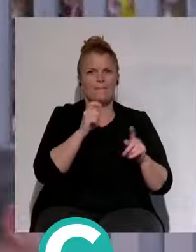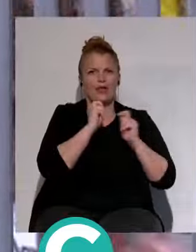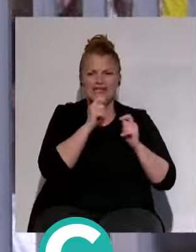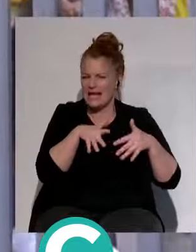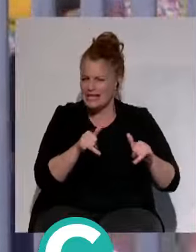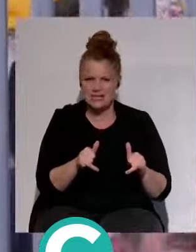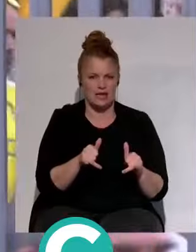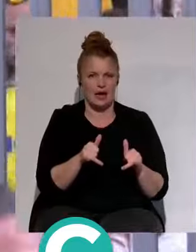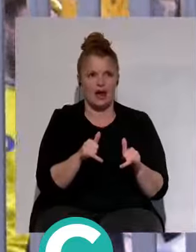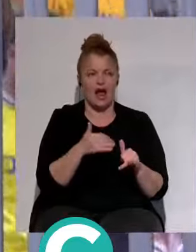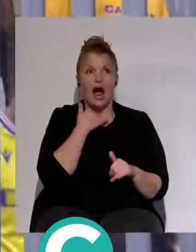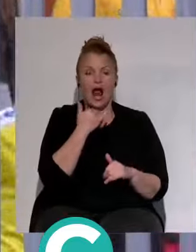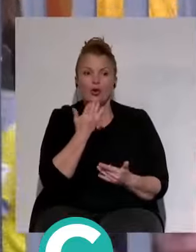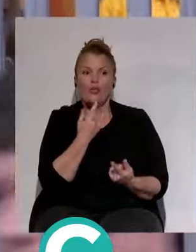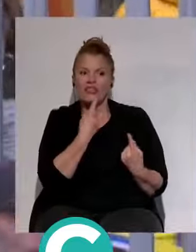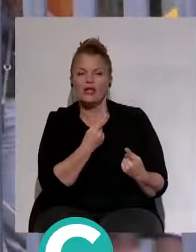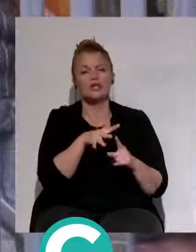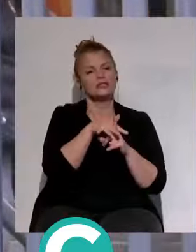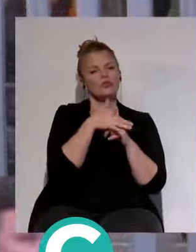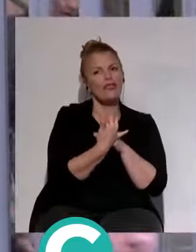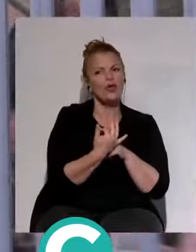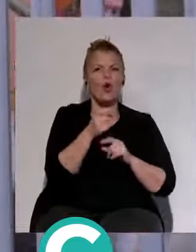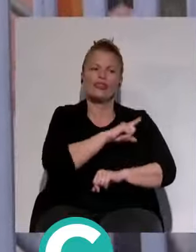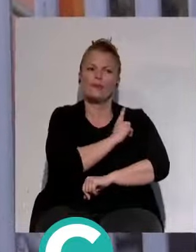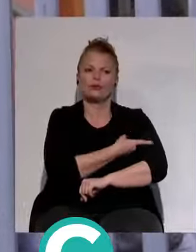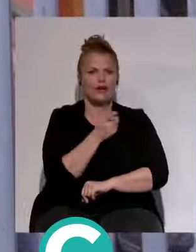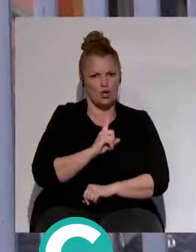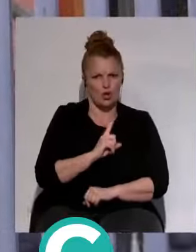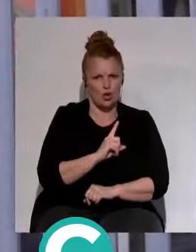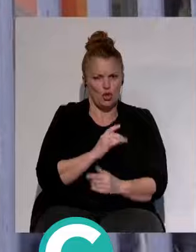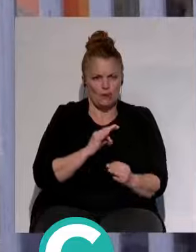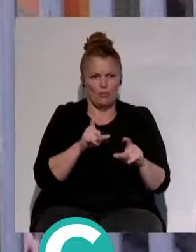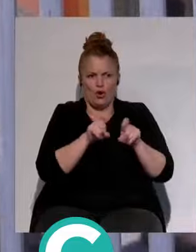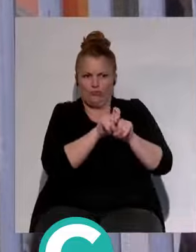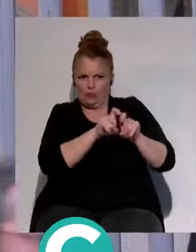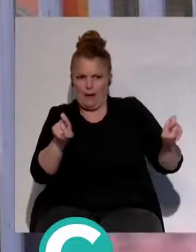diga que la situación deportiva no, ya la institucional.